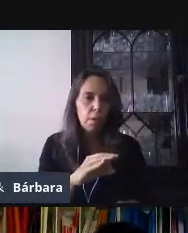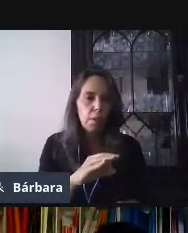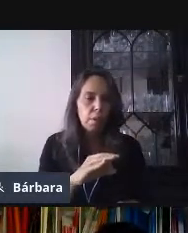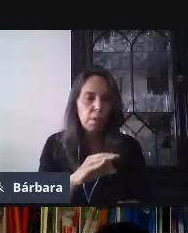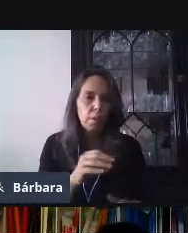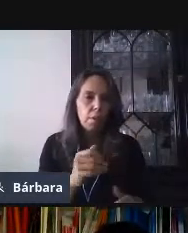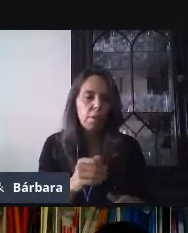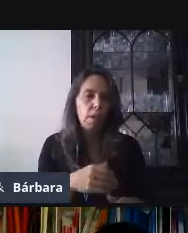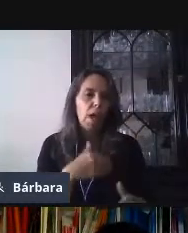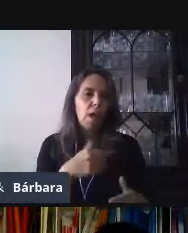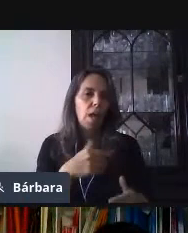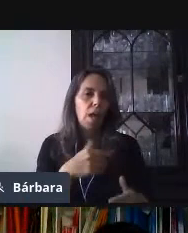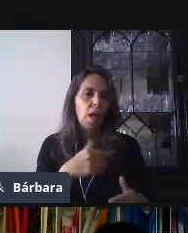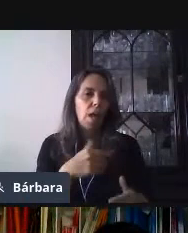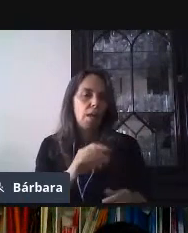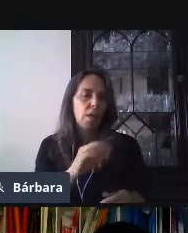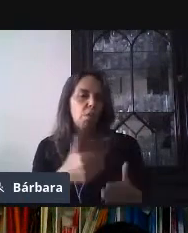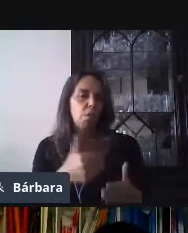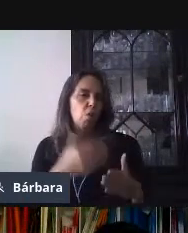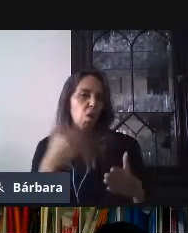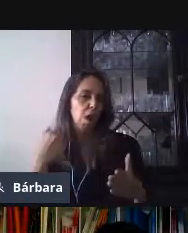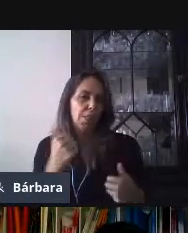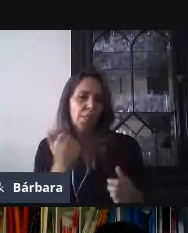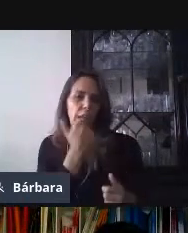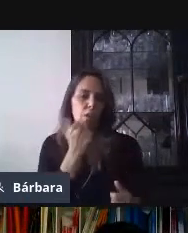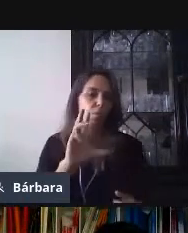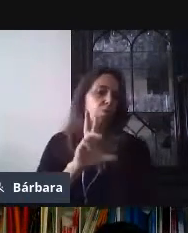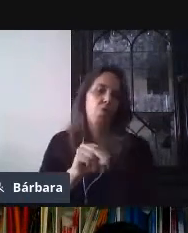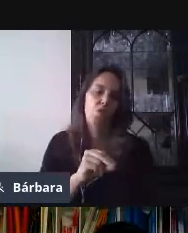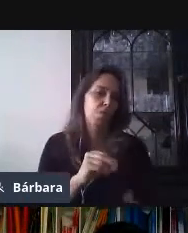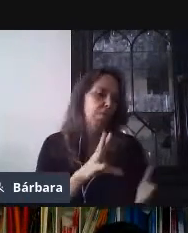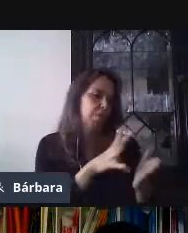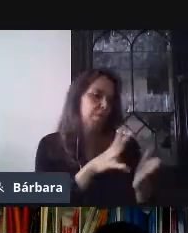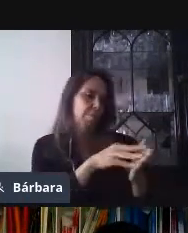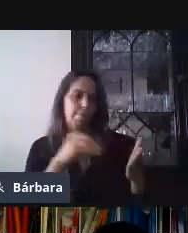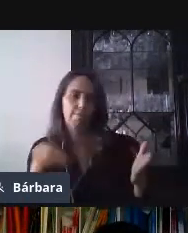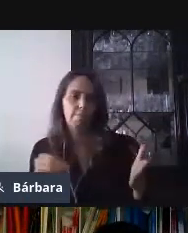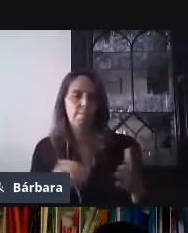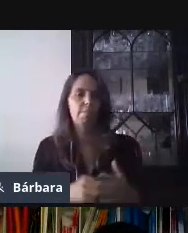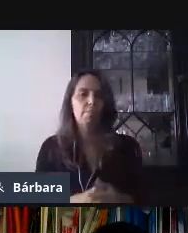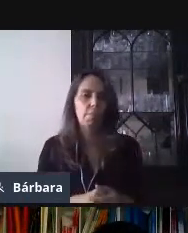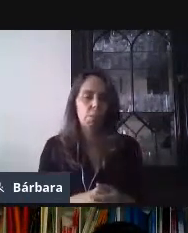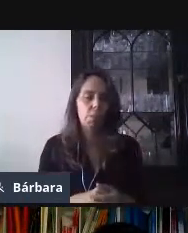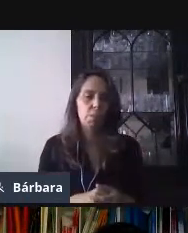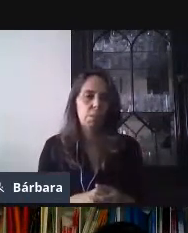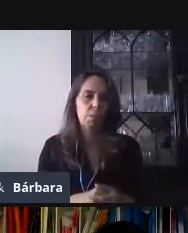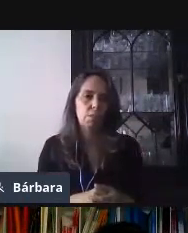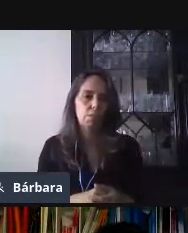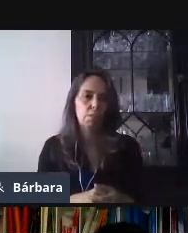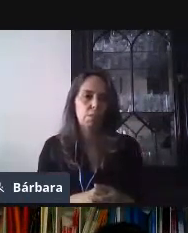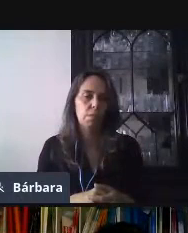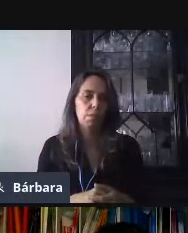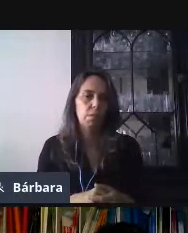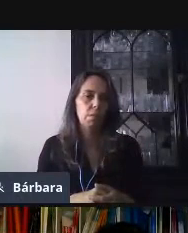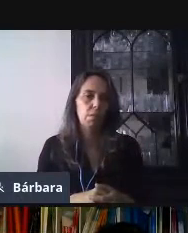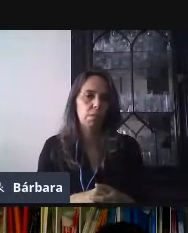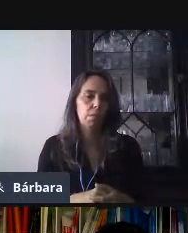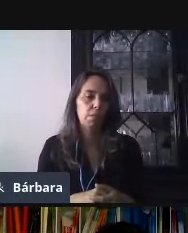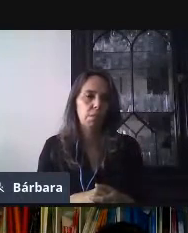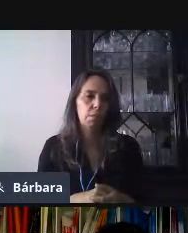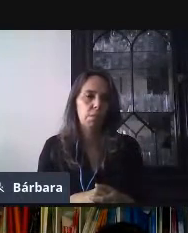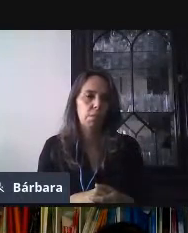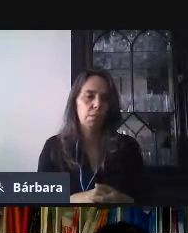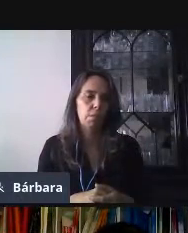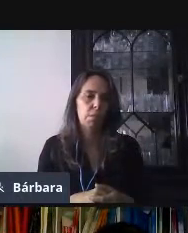forma para, como están desde casa, pues este factor sería más bien el tema que, como los papás los están